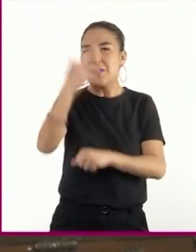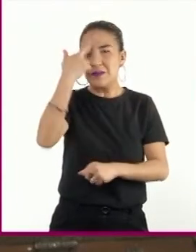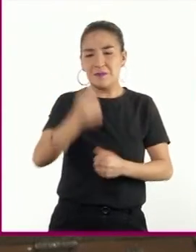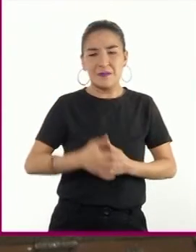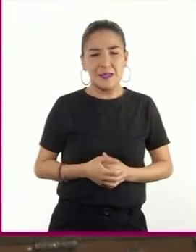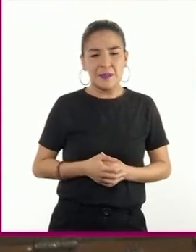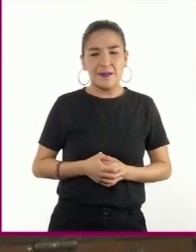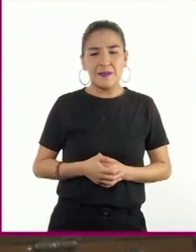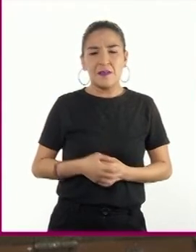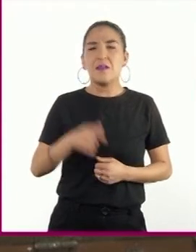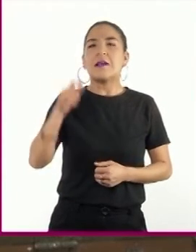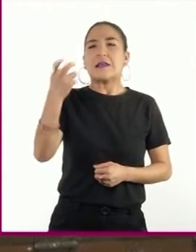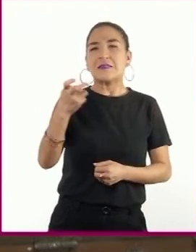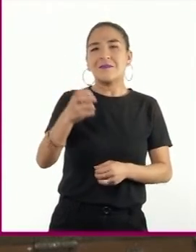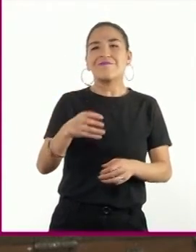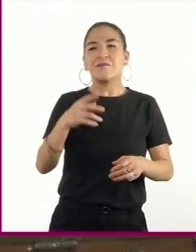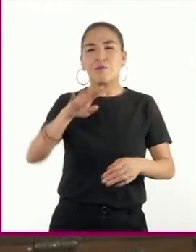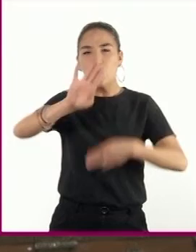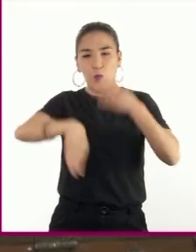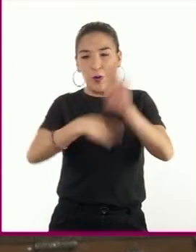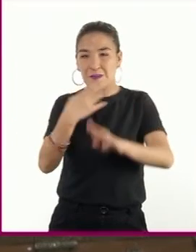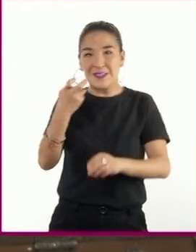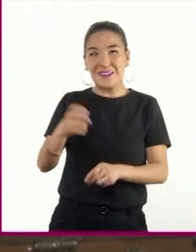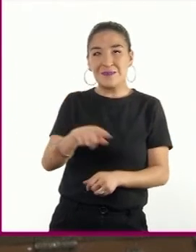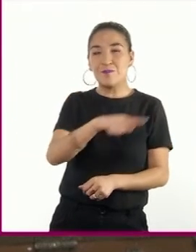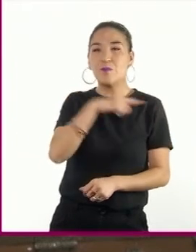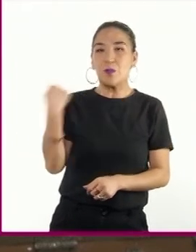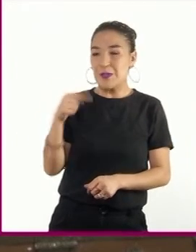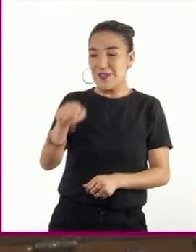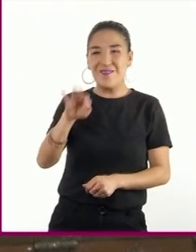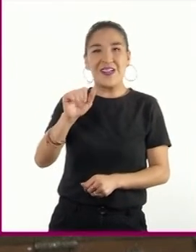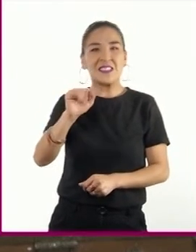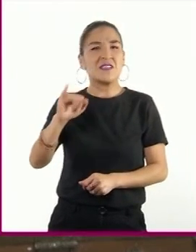¿Qué significado tiene para el mundo la caída del fascismo?